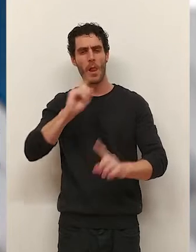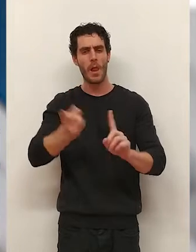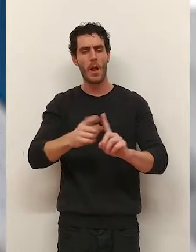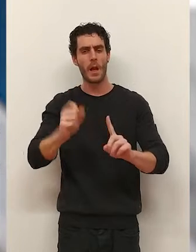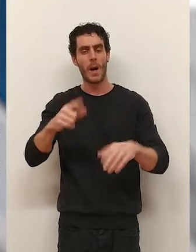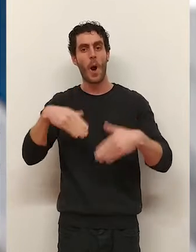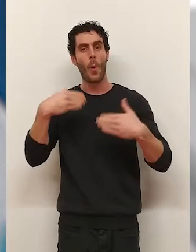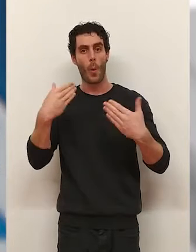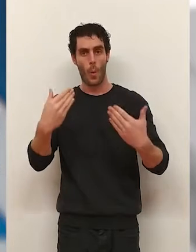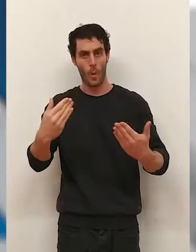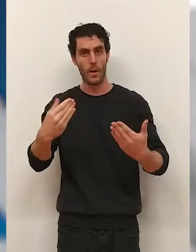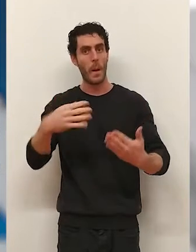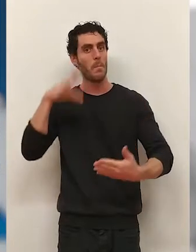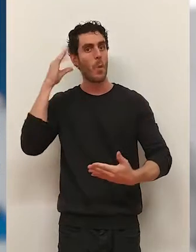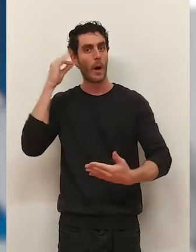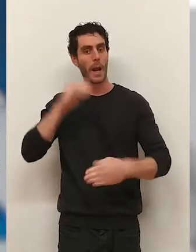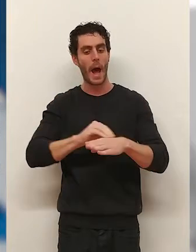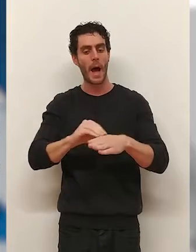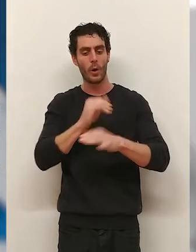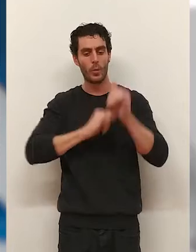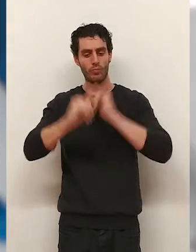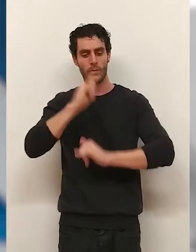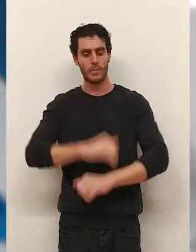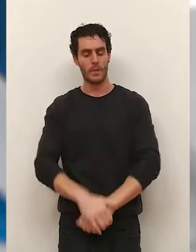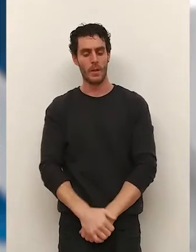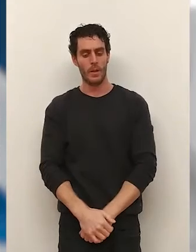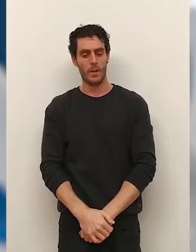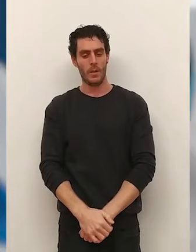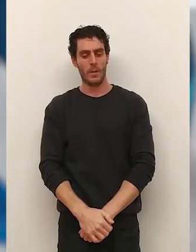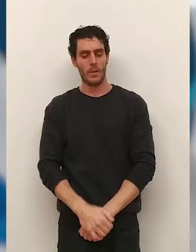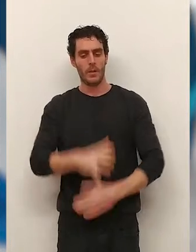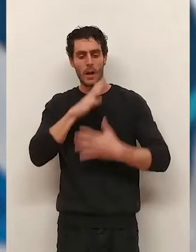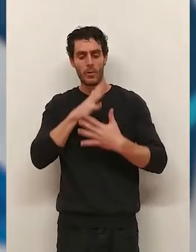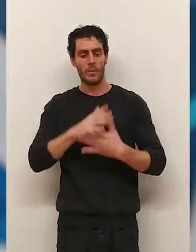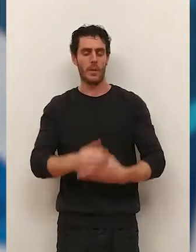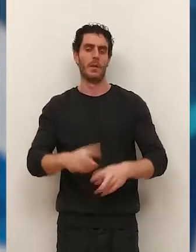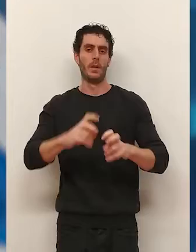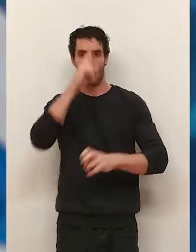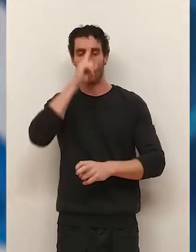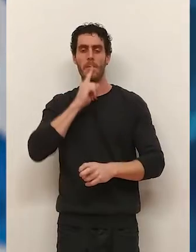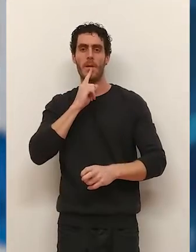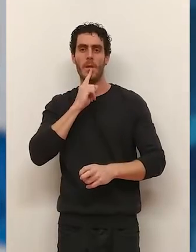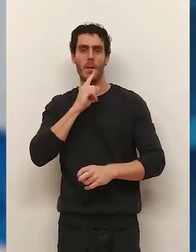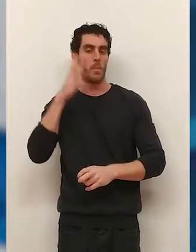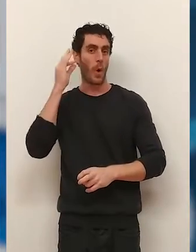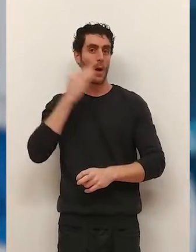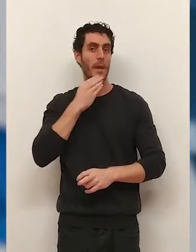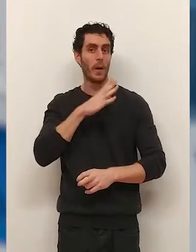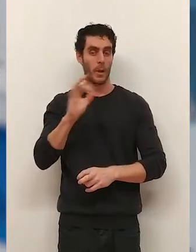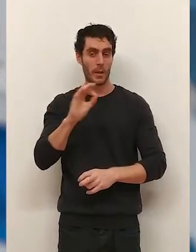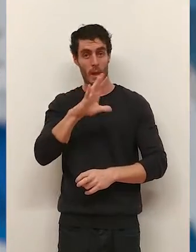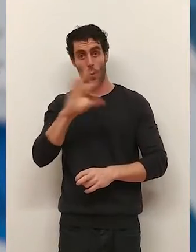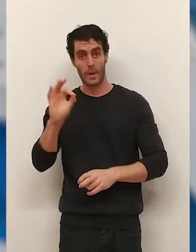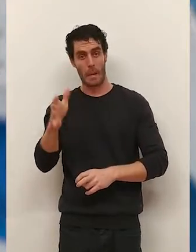últimamente, mujeres consumidoras de alcohol. Ahora mismo tenemos en alcohol un perfil de una mujer de entre 40 y 50 años,